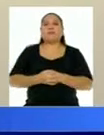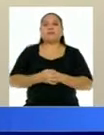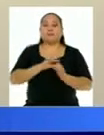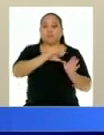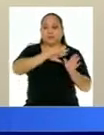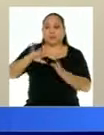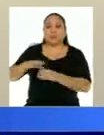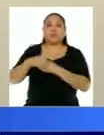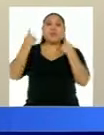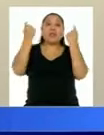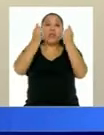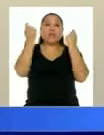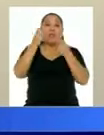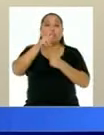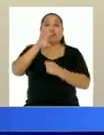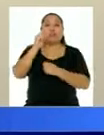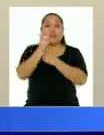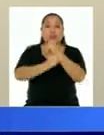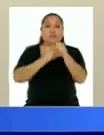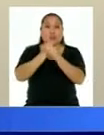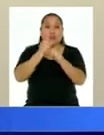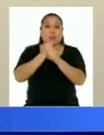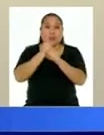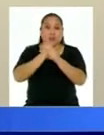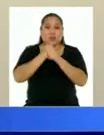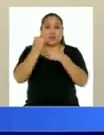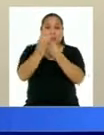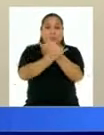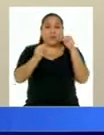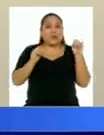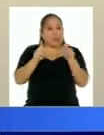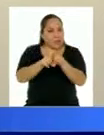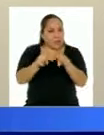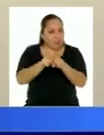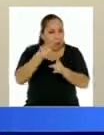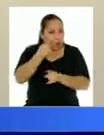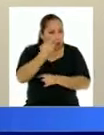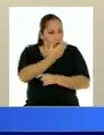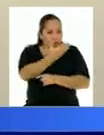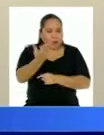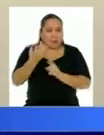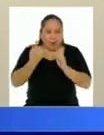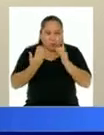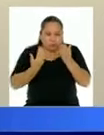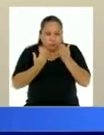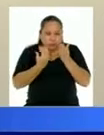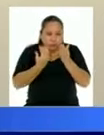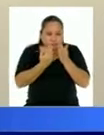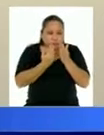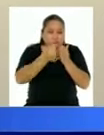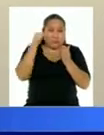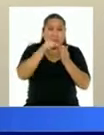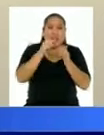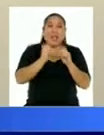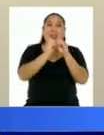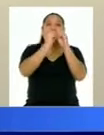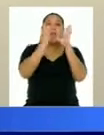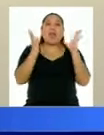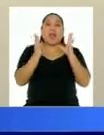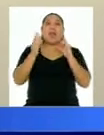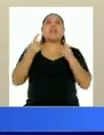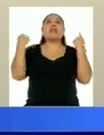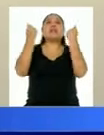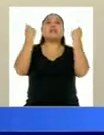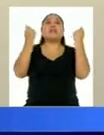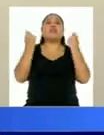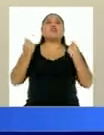Bicentenario, como es también de conocimiento público, nos encontramos cada vez más cerca de la conmemoración del Bicentenario de nuestra